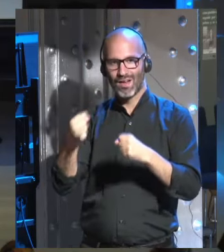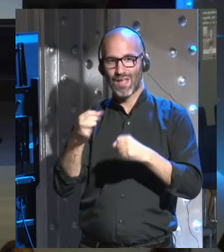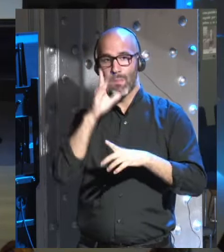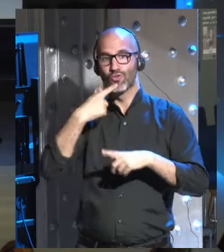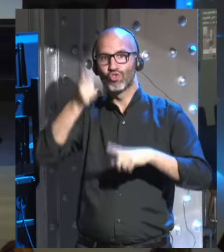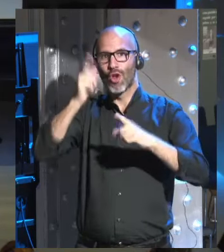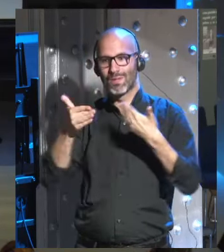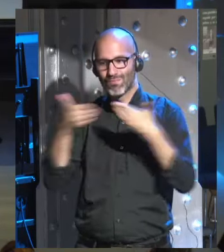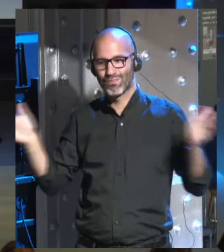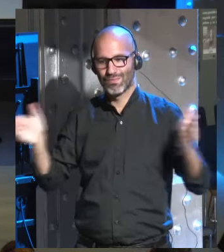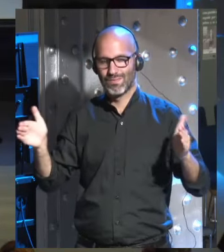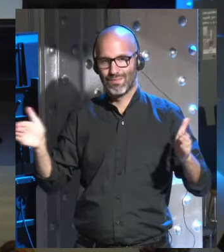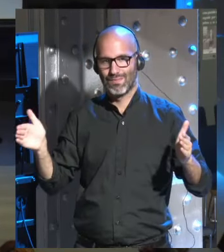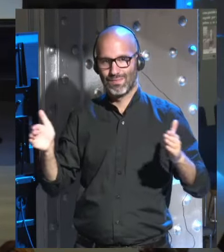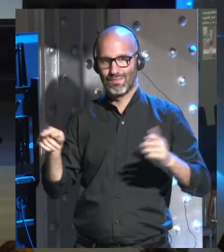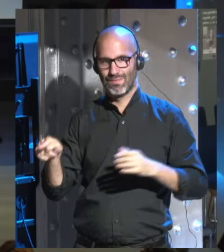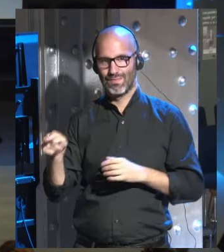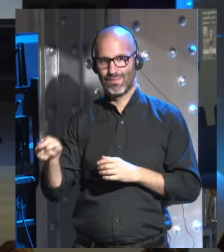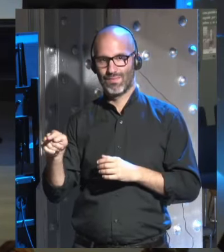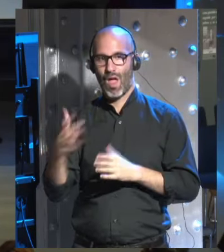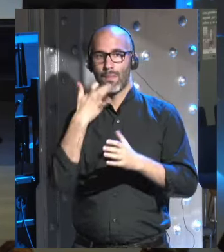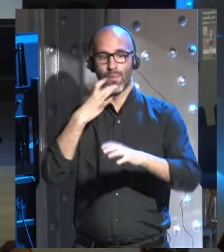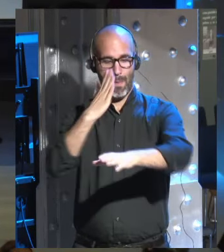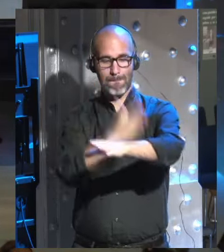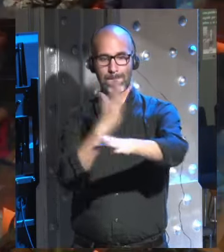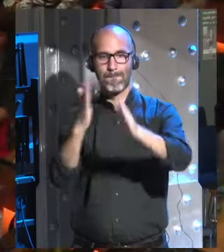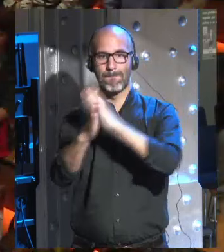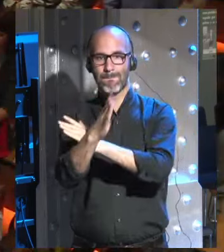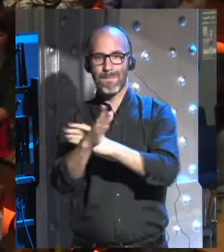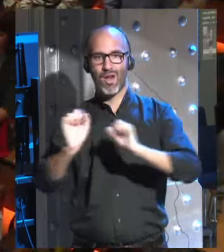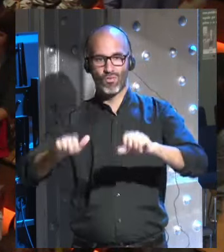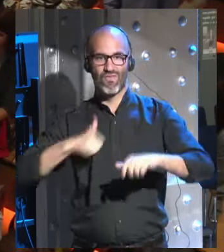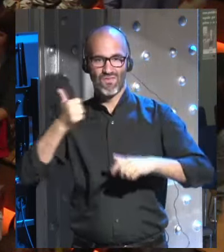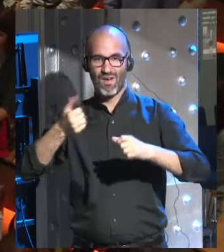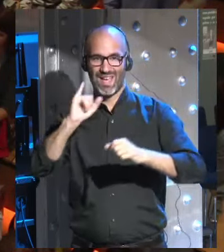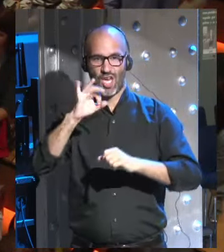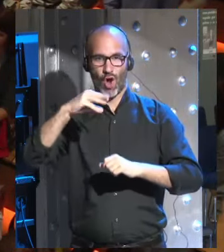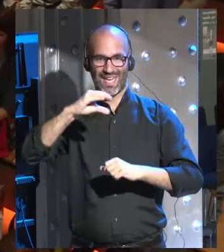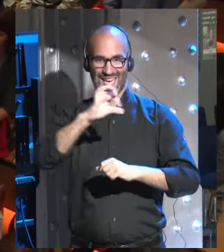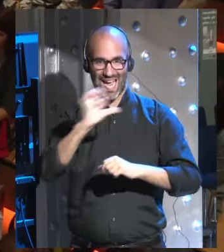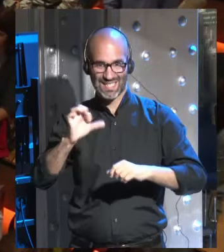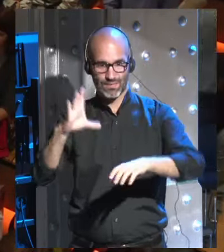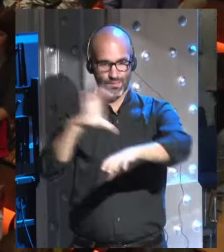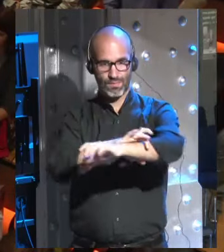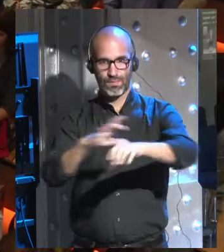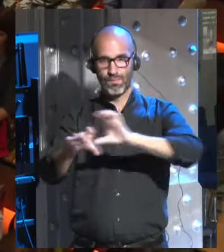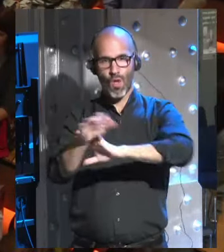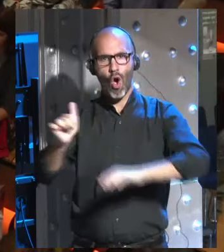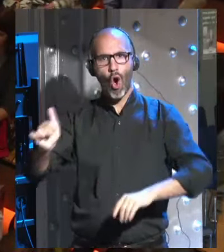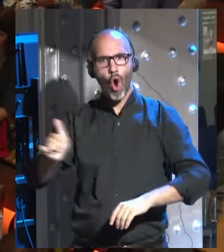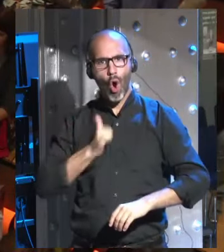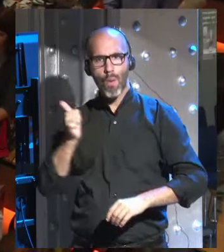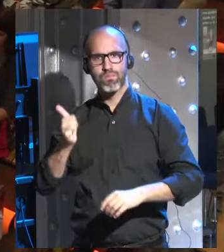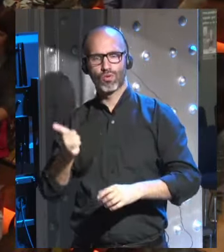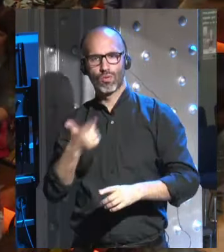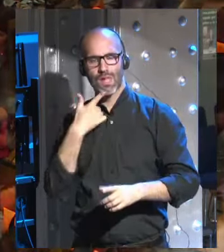es solo el comienzo con las manos biónicas las oportunidades que se abrirán irán